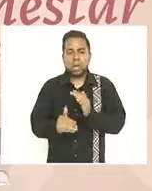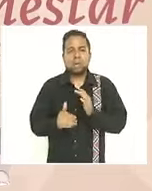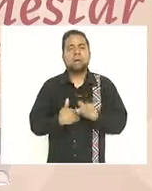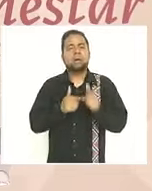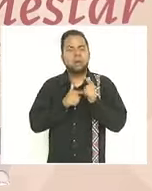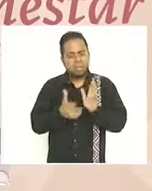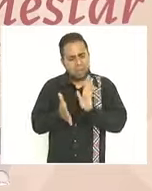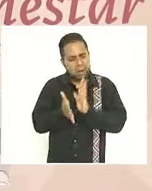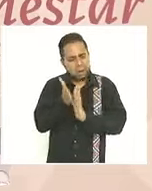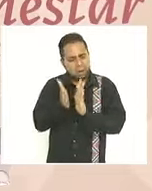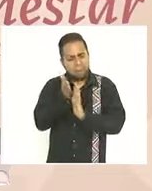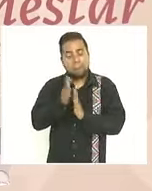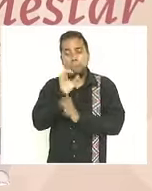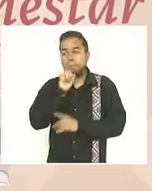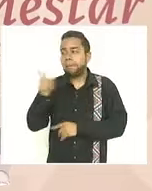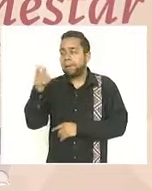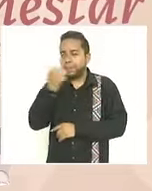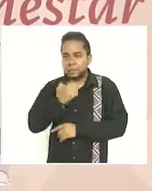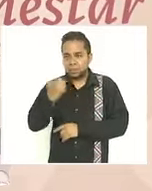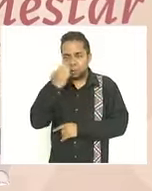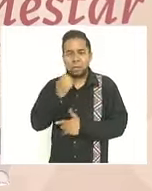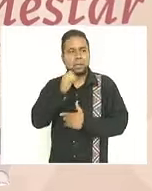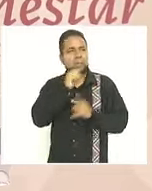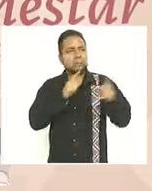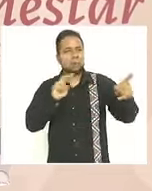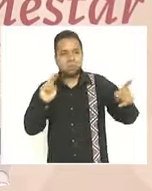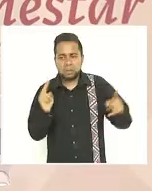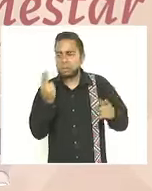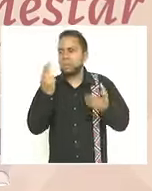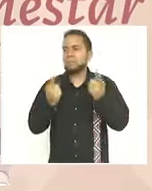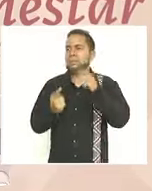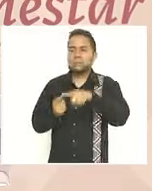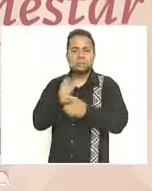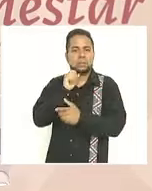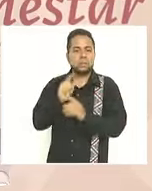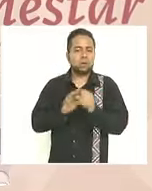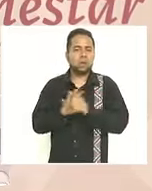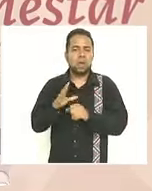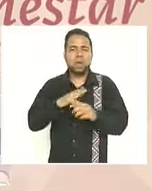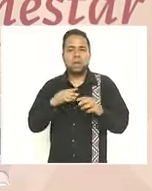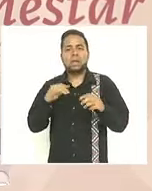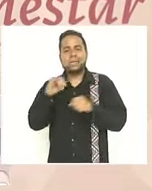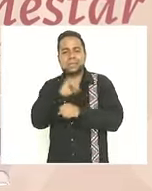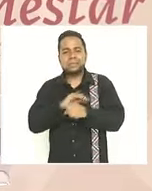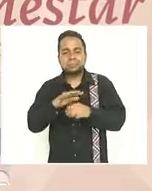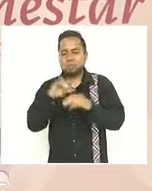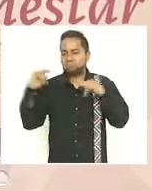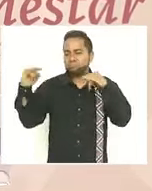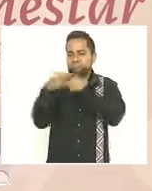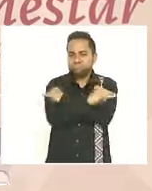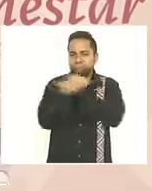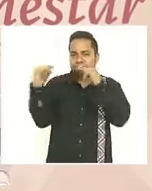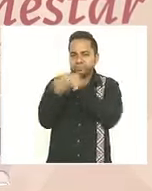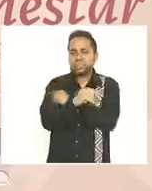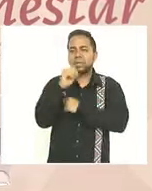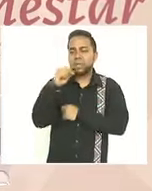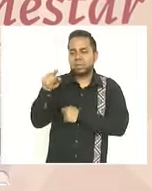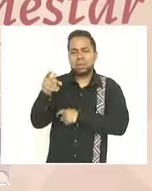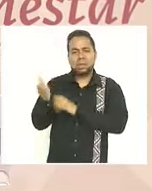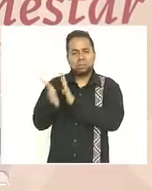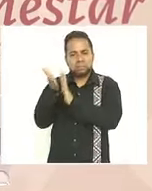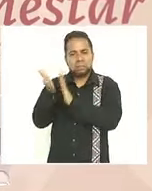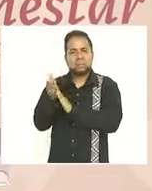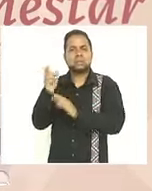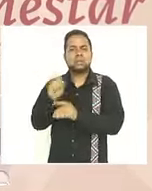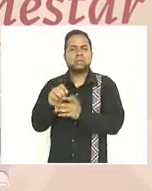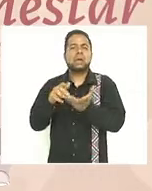terminando con las escuelas las universidades con el corredor interoceánico con la reconstrucción del